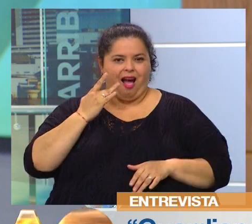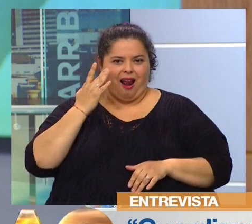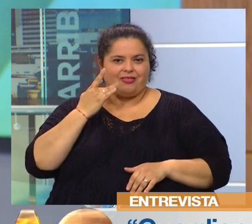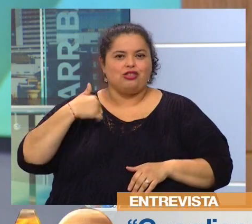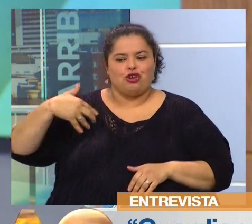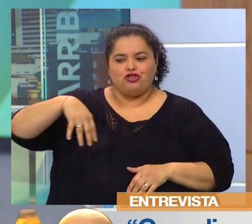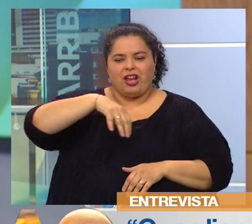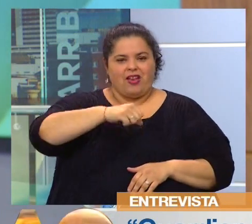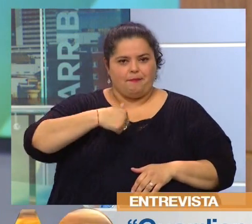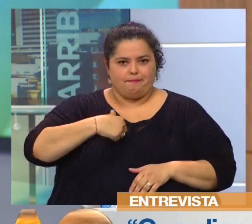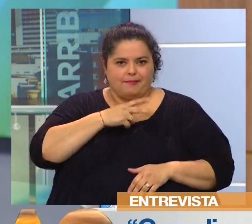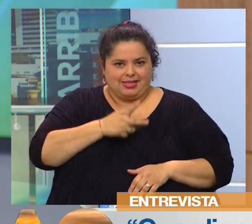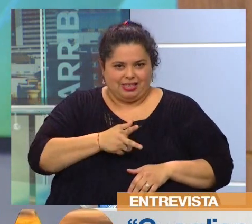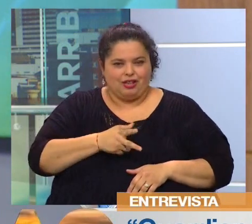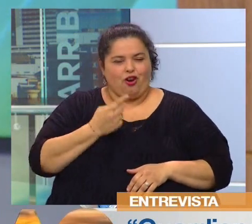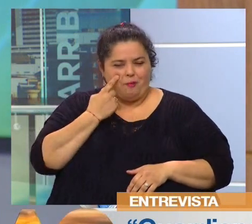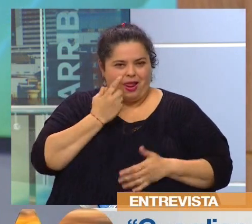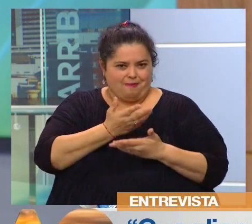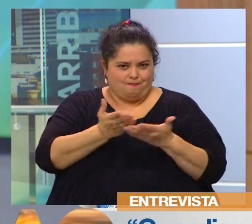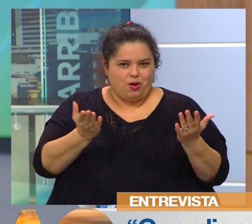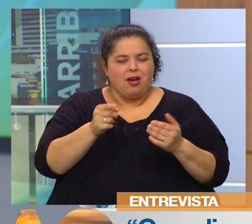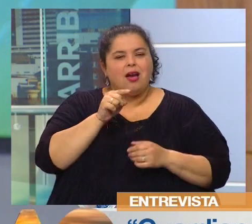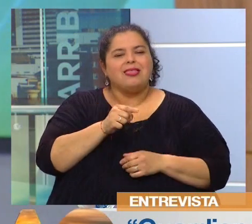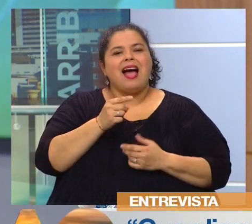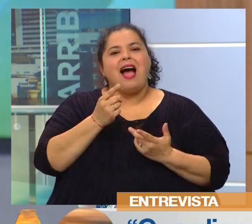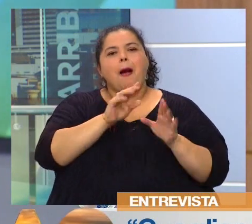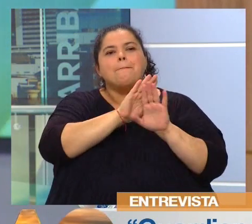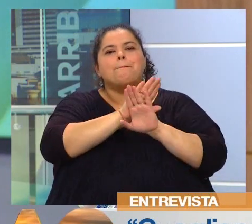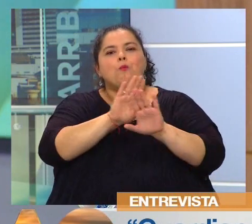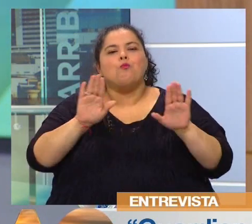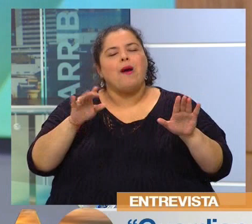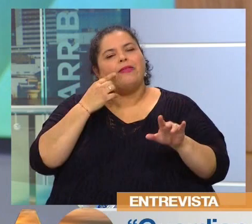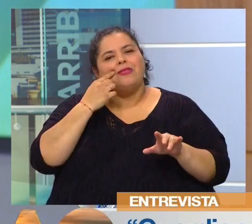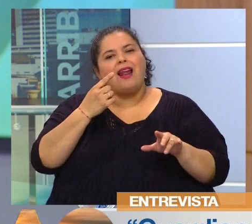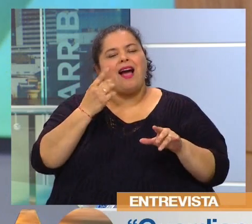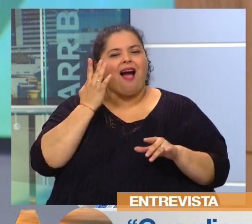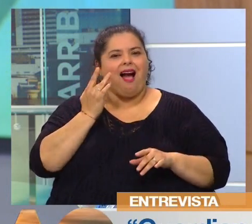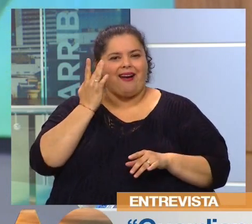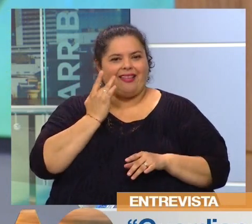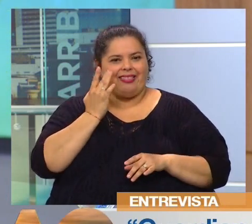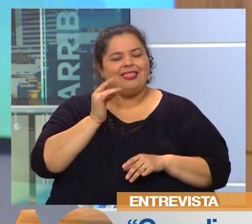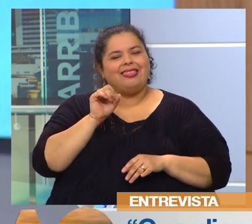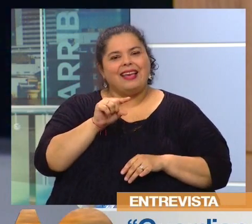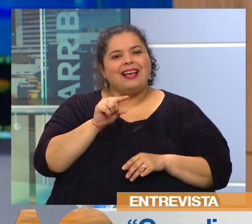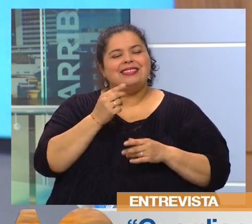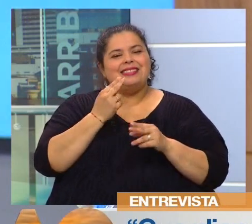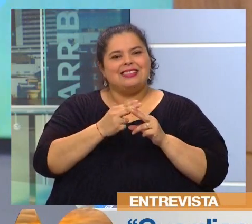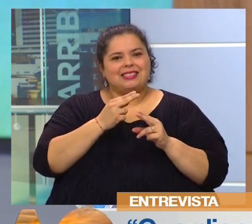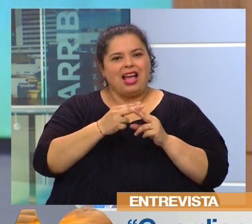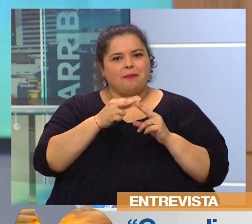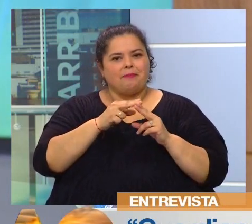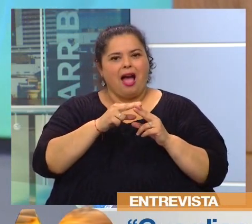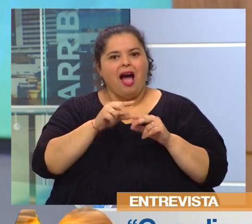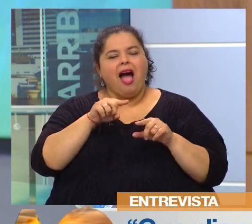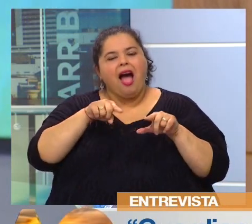con mis chiquilines, porque además es una muestra interactiva, se llama Cultivar el Vacío, se las recomiendo. Está muy hermosa